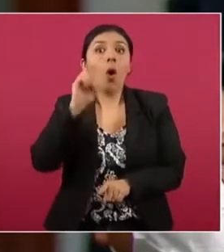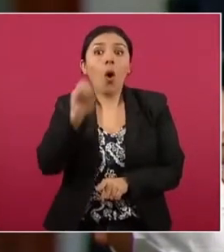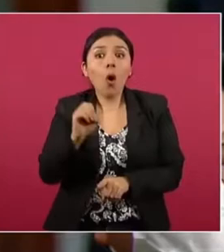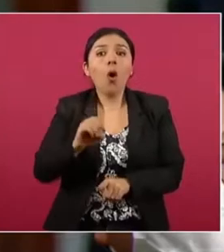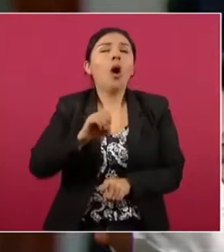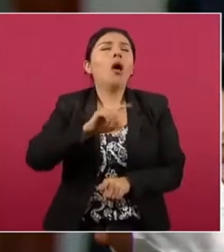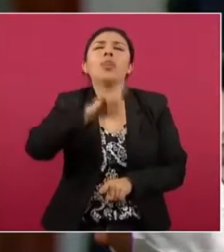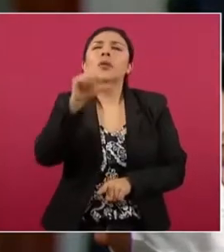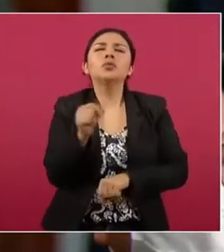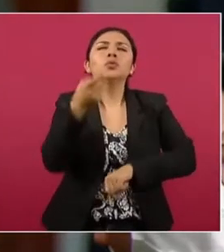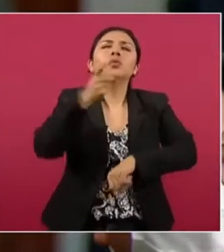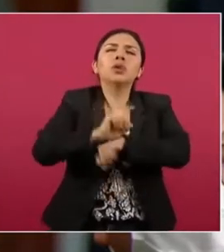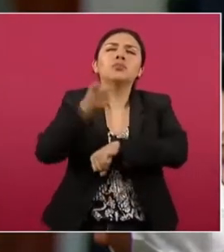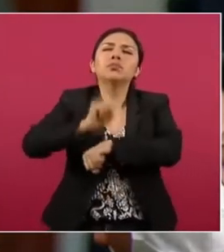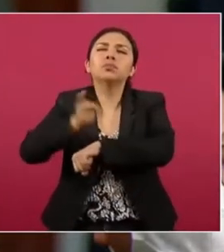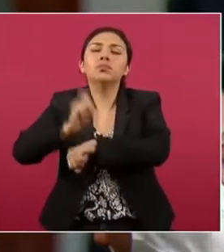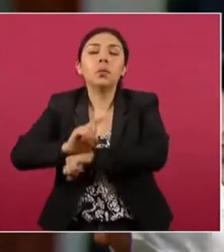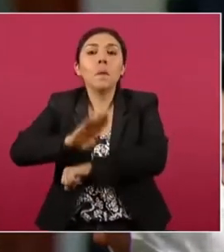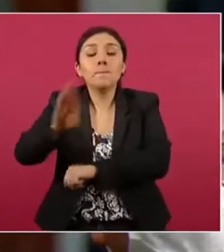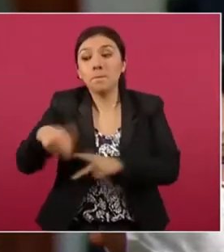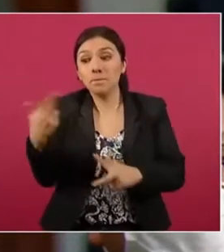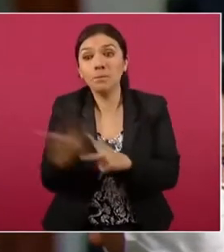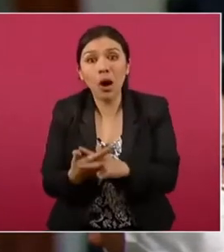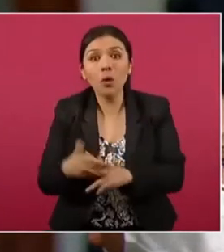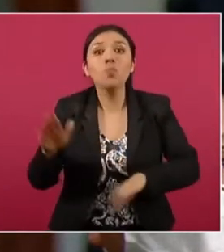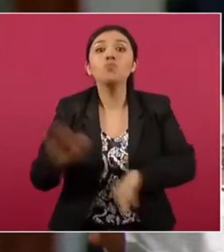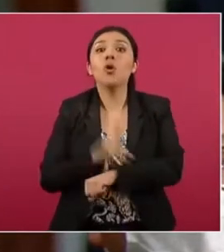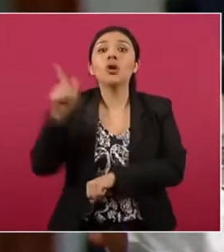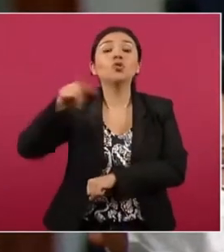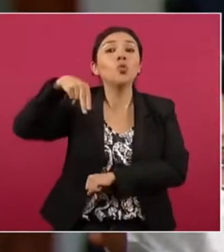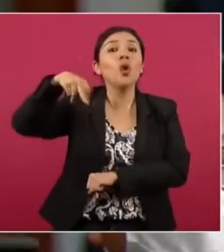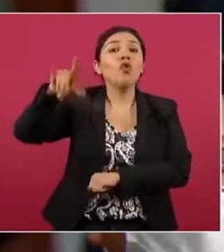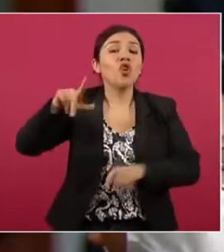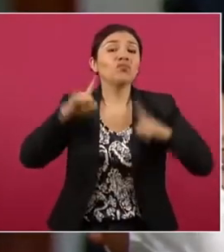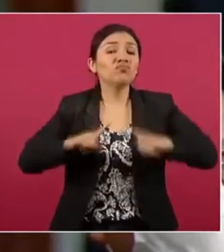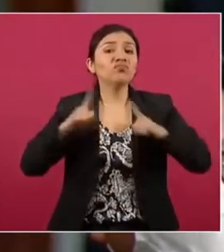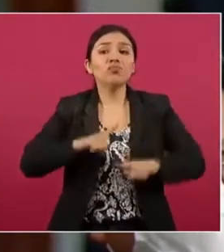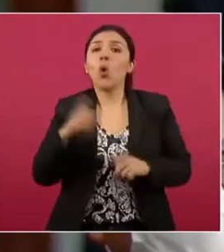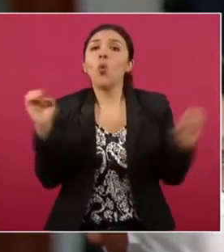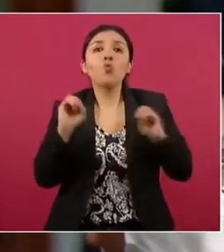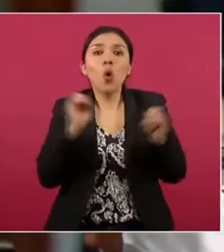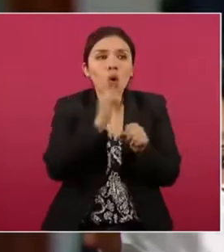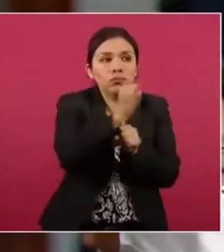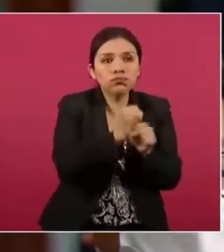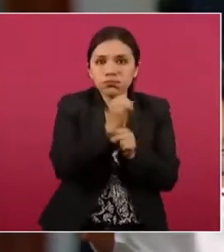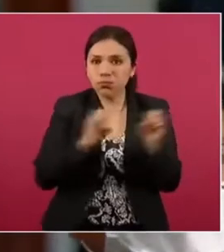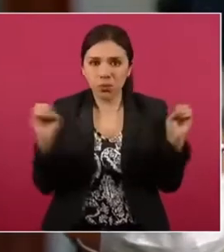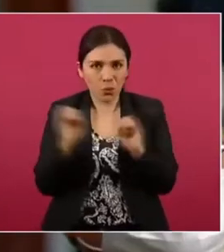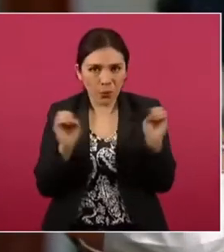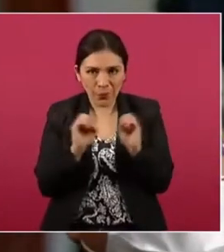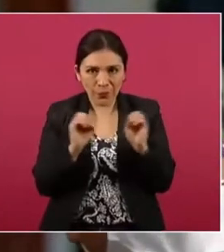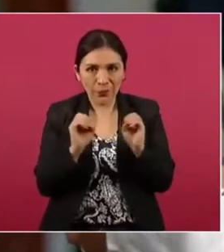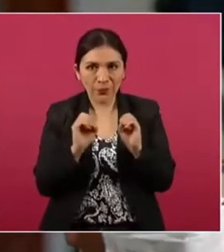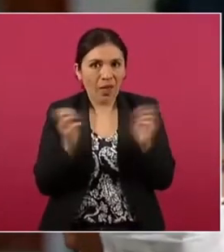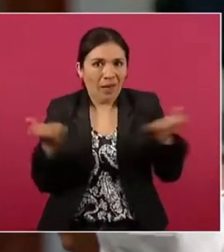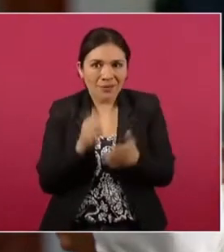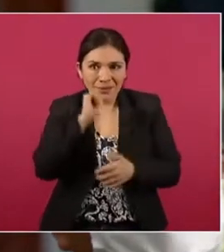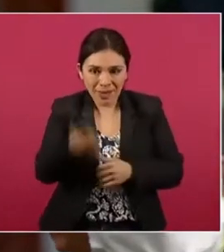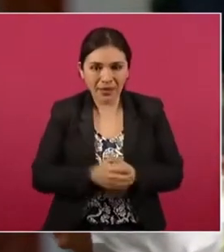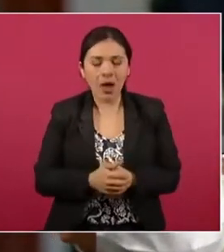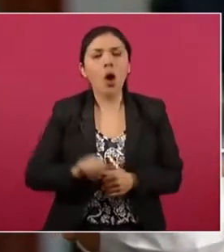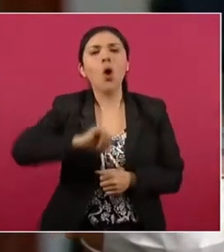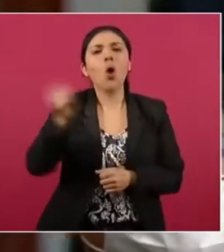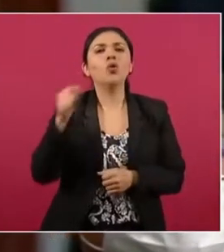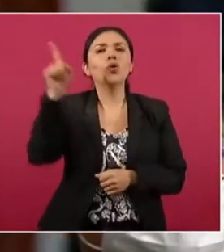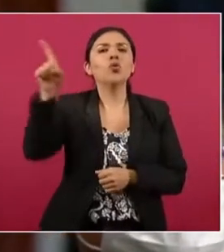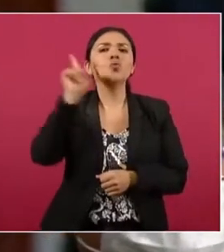de varios días de desaparecida, fue porque la Fiscalía de Nuevo León no hizo su trabajo. También en el caso de Luz de